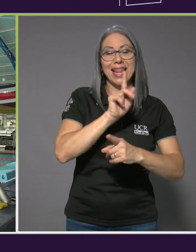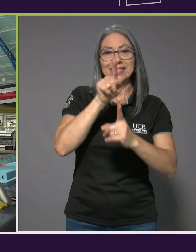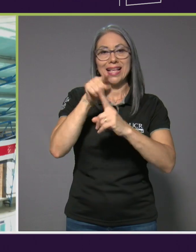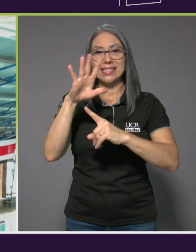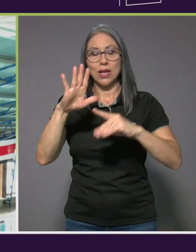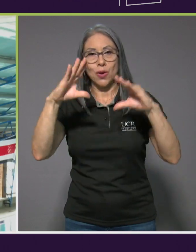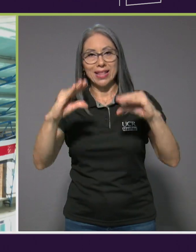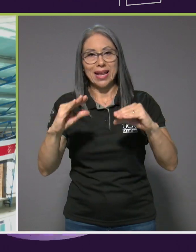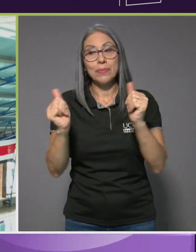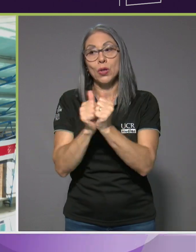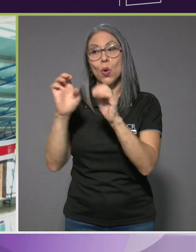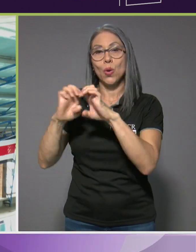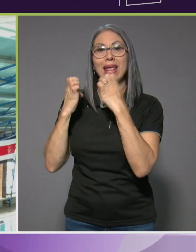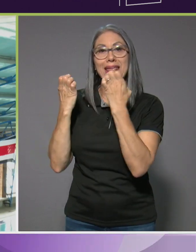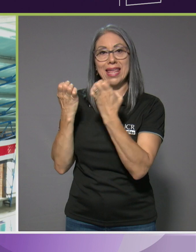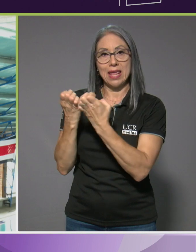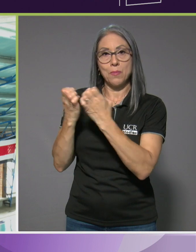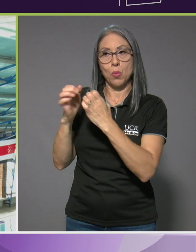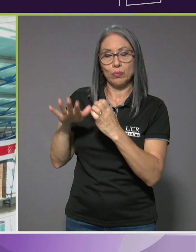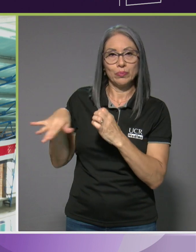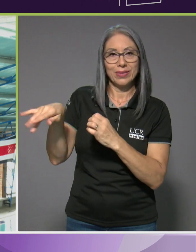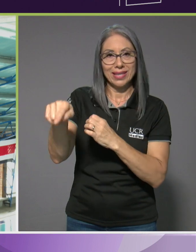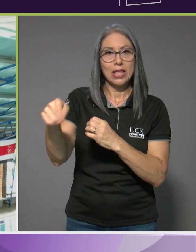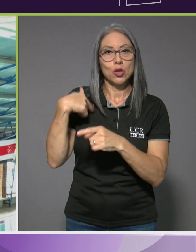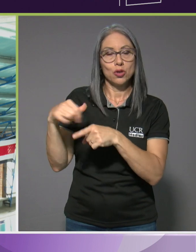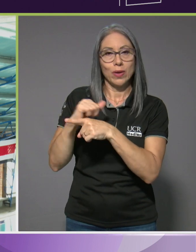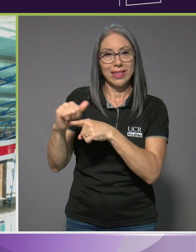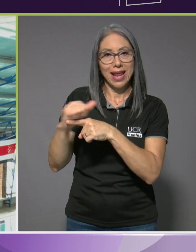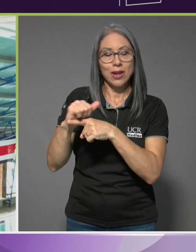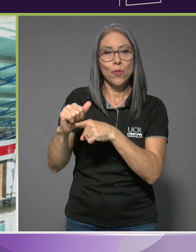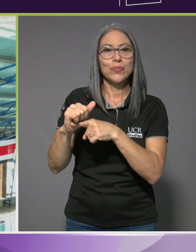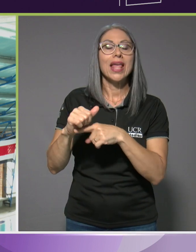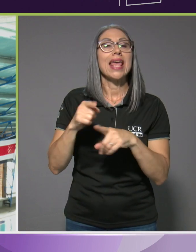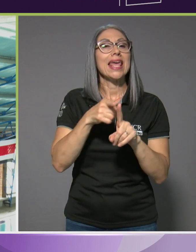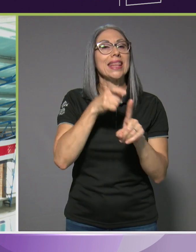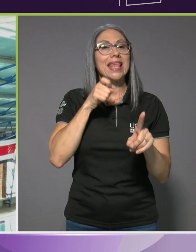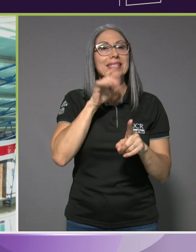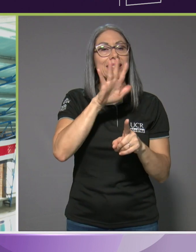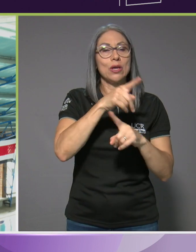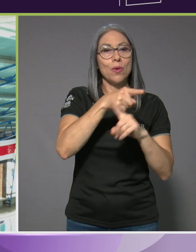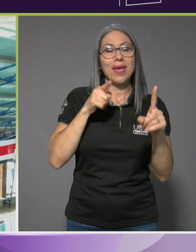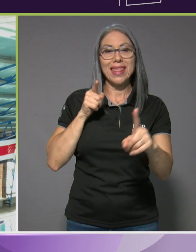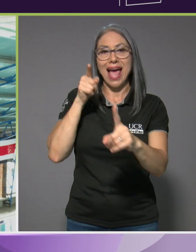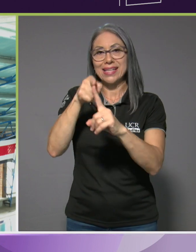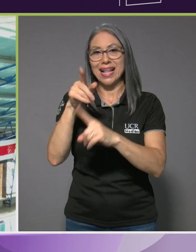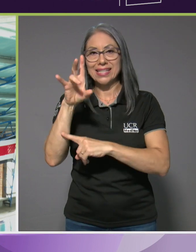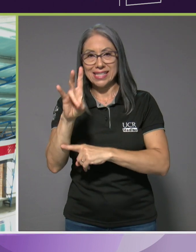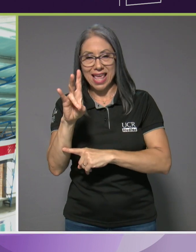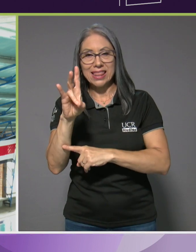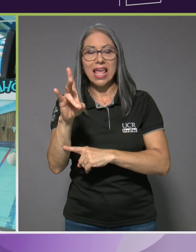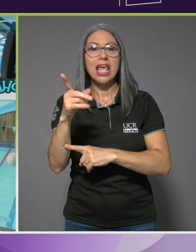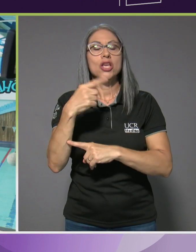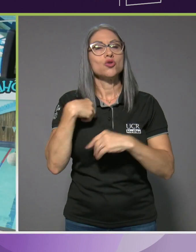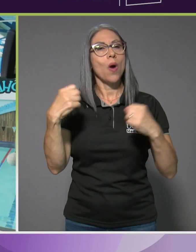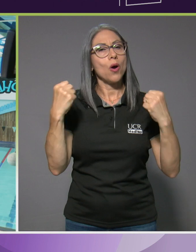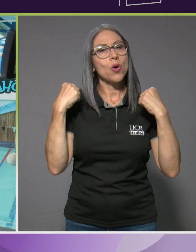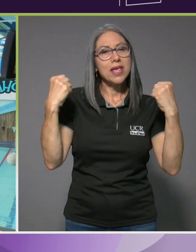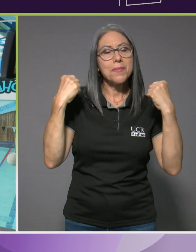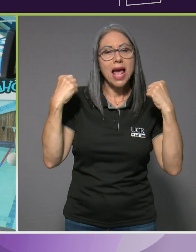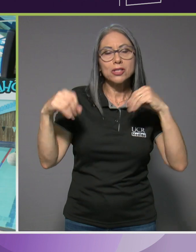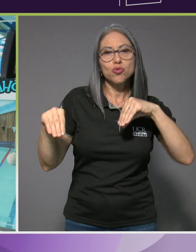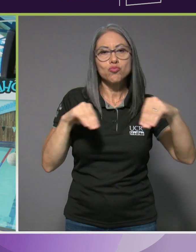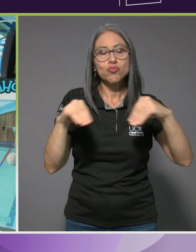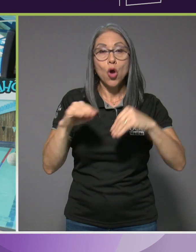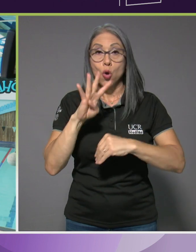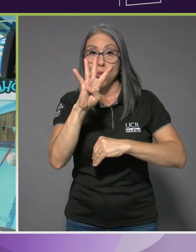equipo de Guajú, que es en el lugar donde yo entreno. Y aparte de eso, desde las 5 y media hasta las 7 más o menos hago gimnasio. Hago gimnasio cuatro